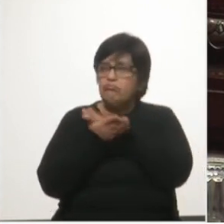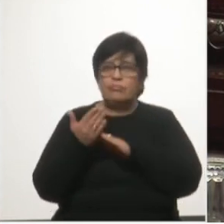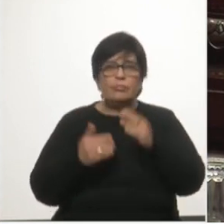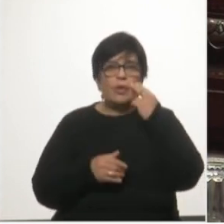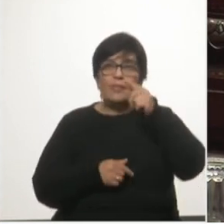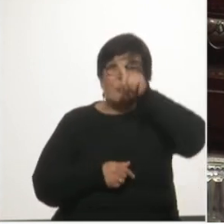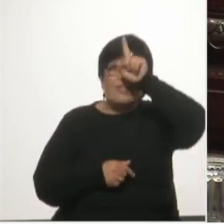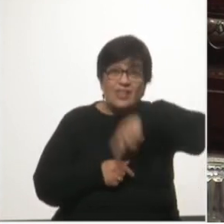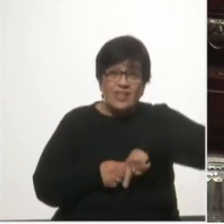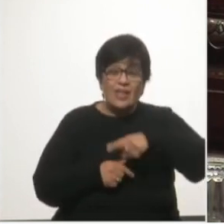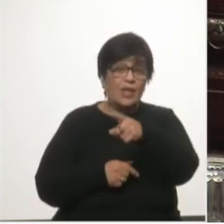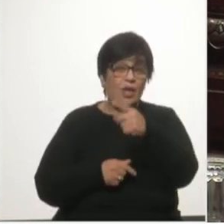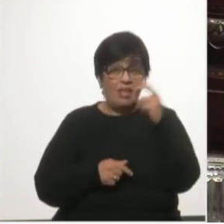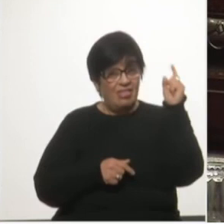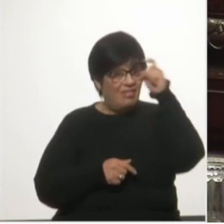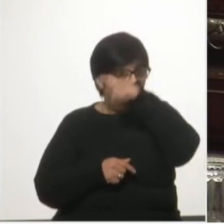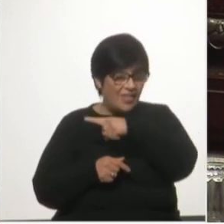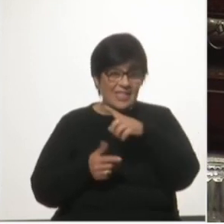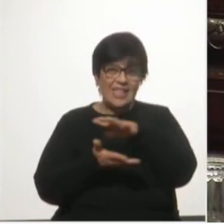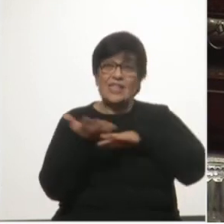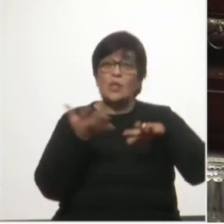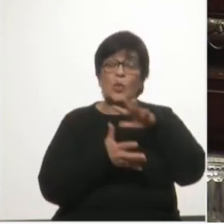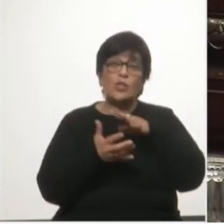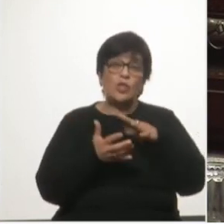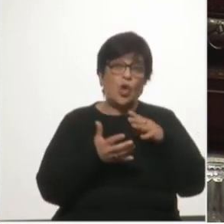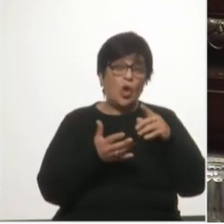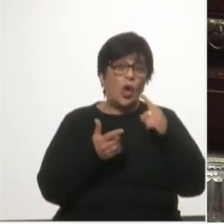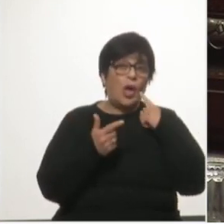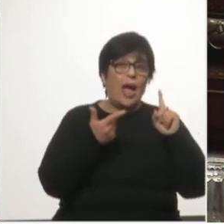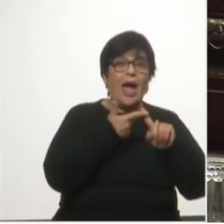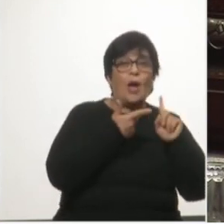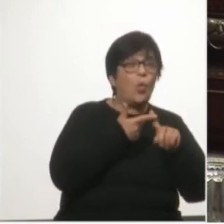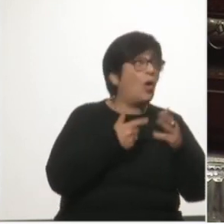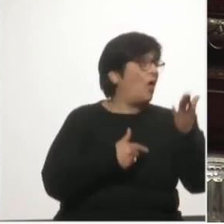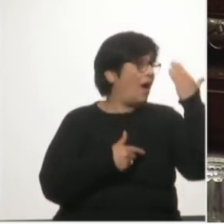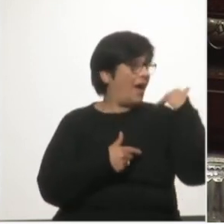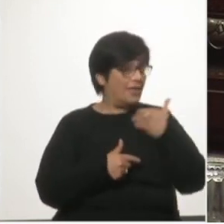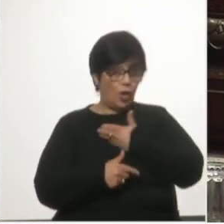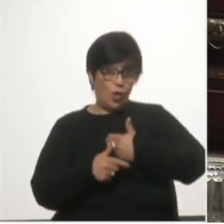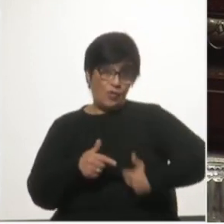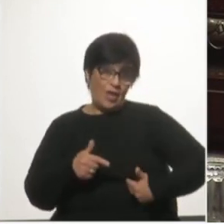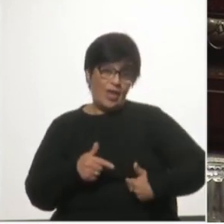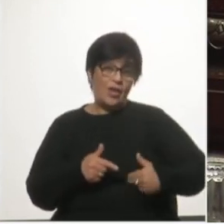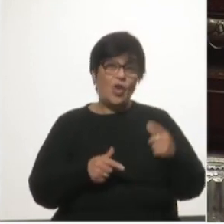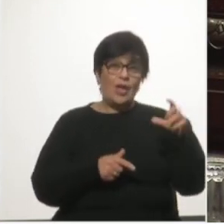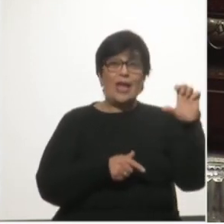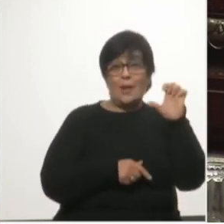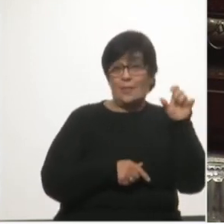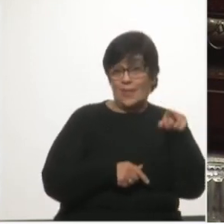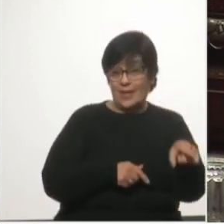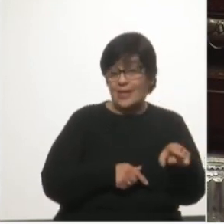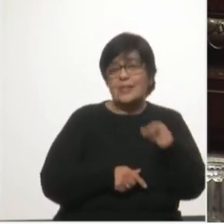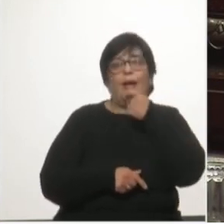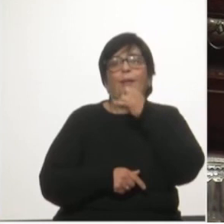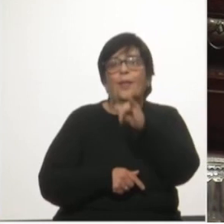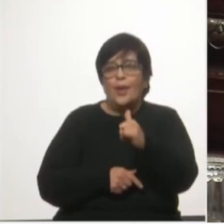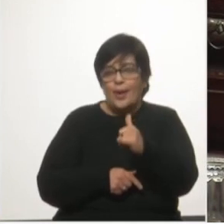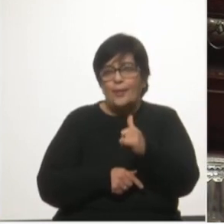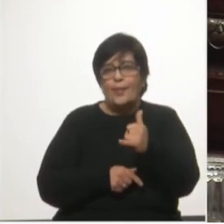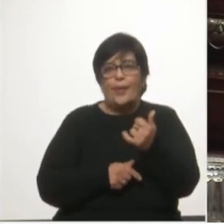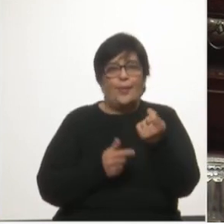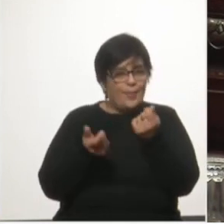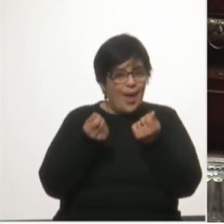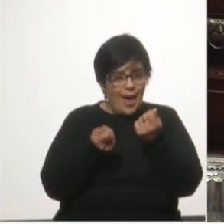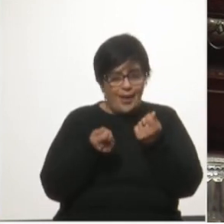llevaron a un difícil relacionamiento entre el Estado y Catón Nací en el pasado, como el diferendo por la evaluación de